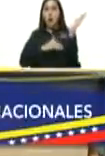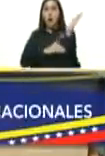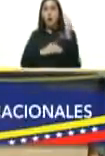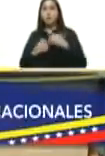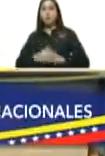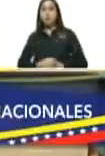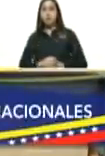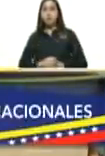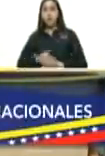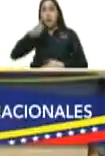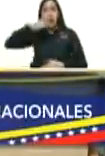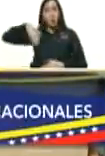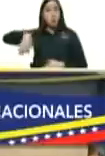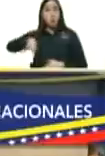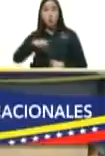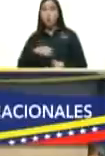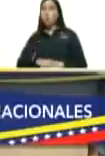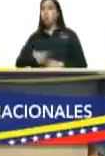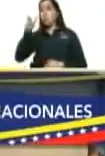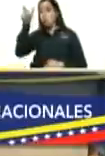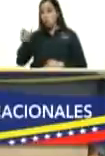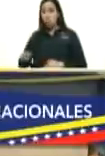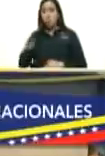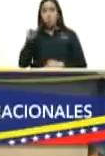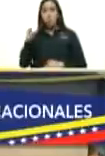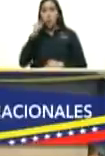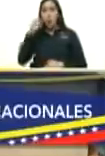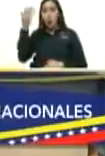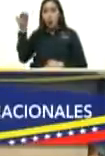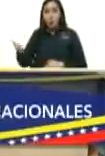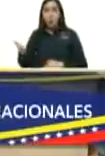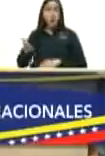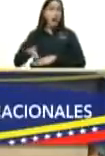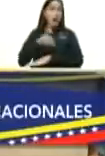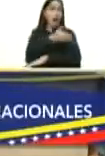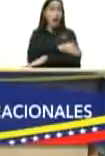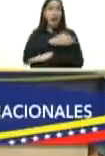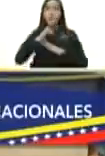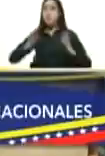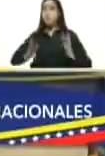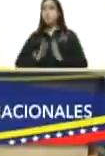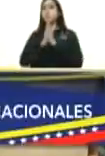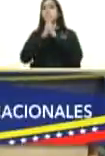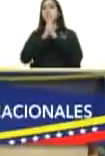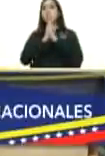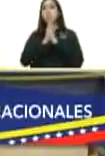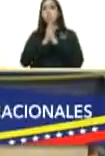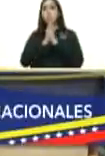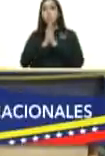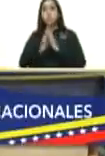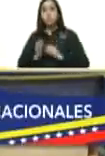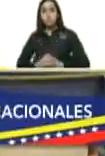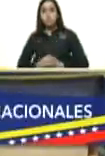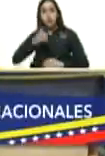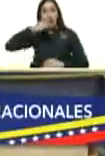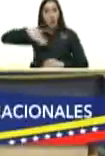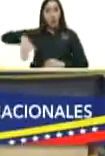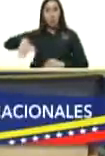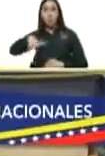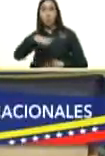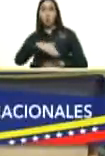ya para el pueblo de venezuela jose gregorio hernández desde hace 100 años es santo del pueblo